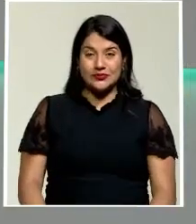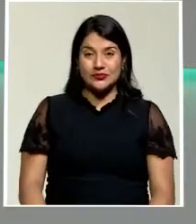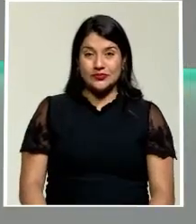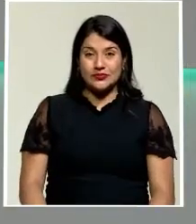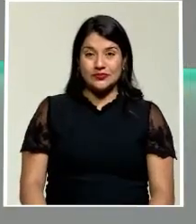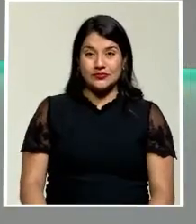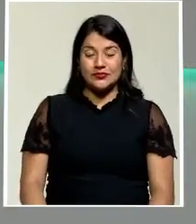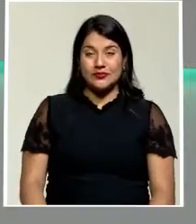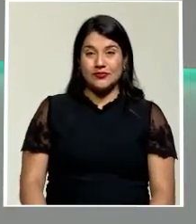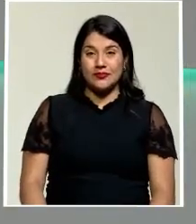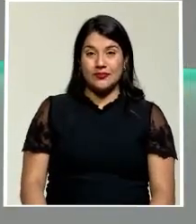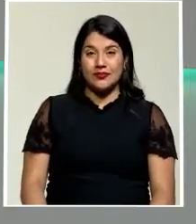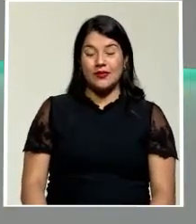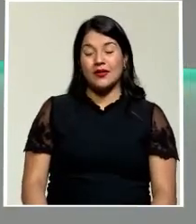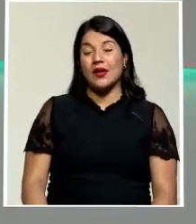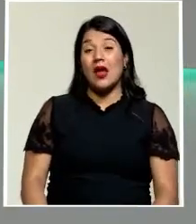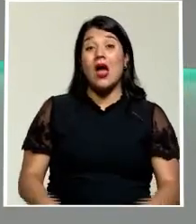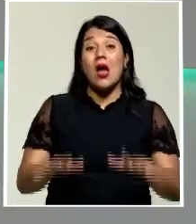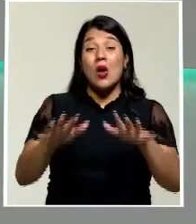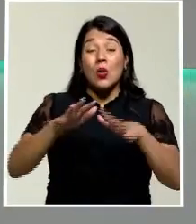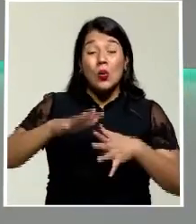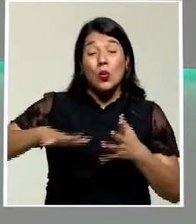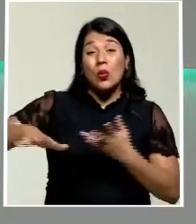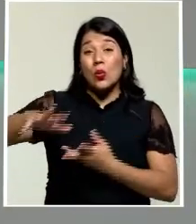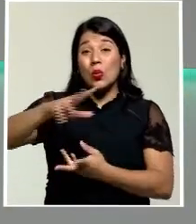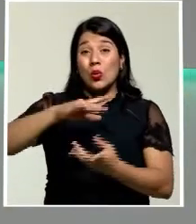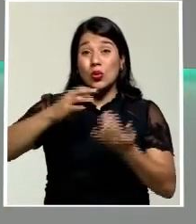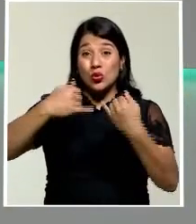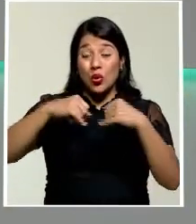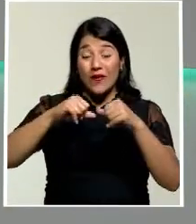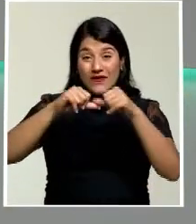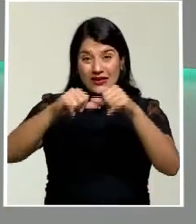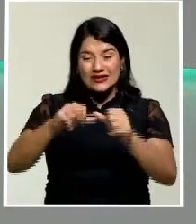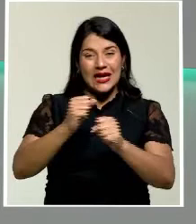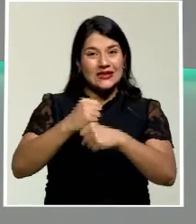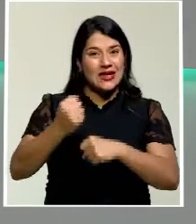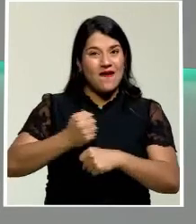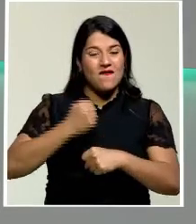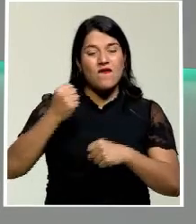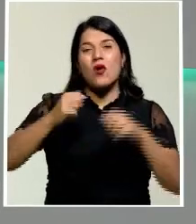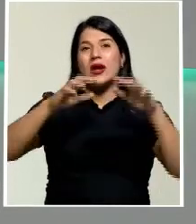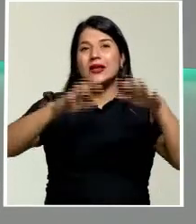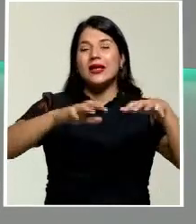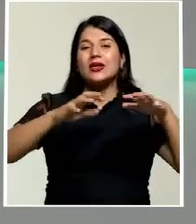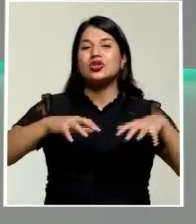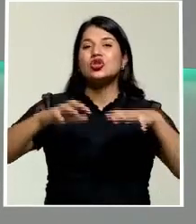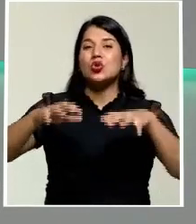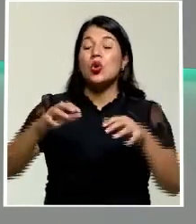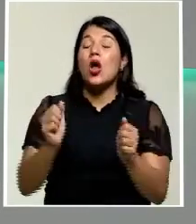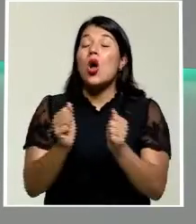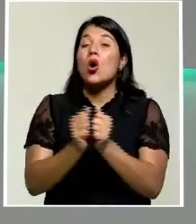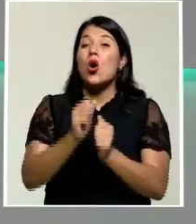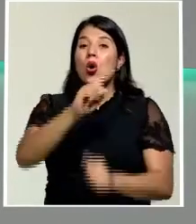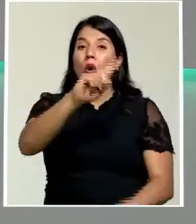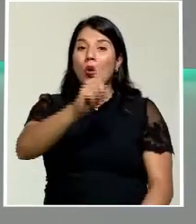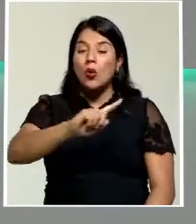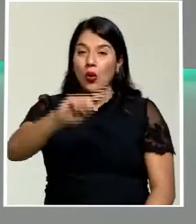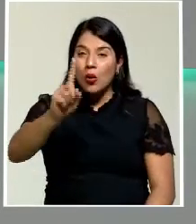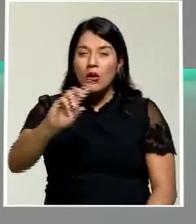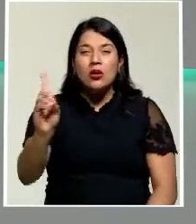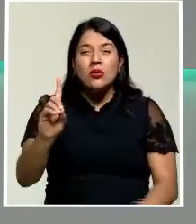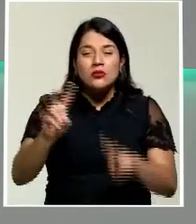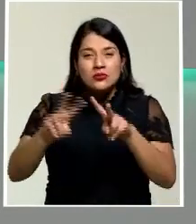La zona de convergencia intertropical continúa generando fuertes aguaceros con tormenta eléctrica en el Valle Central,